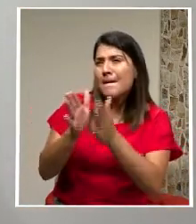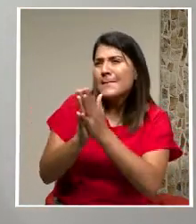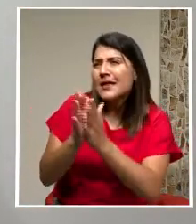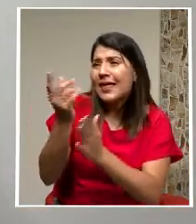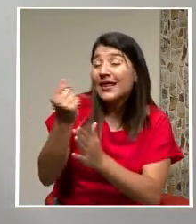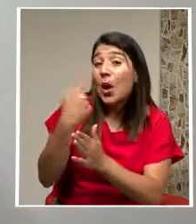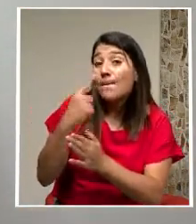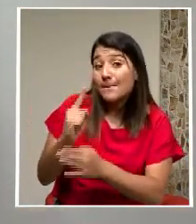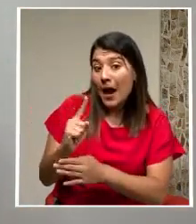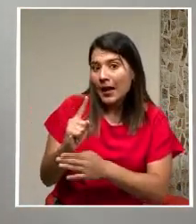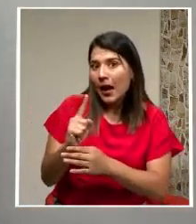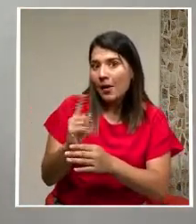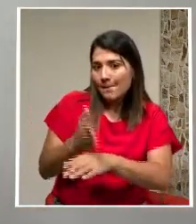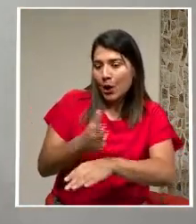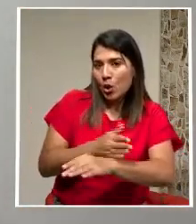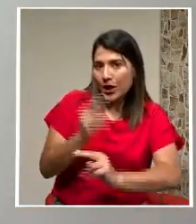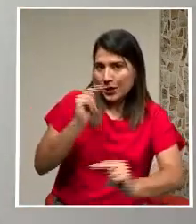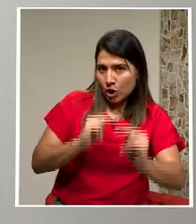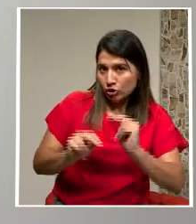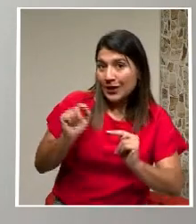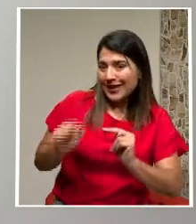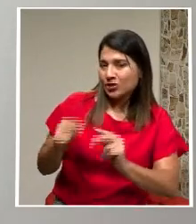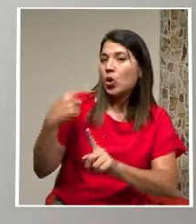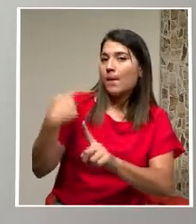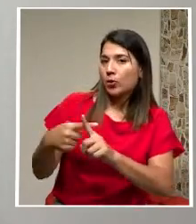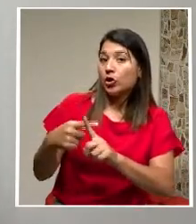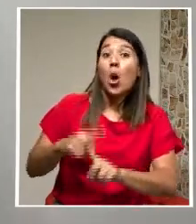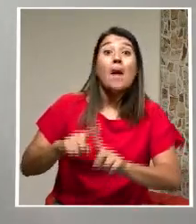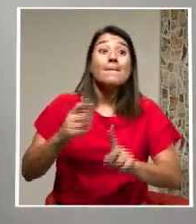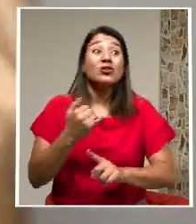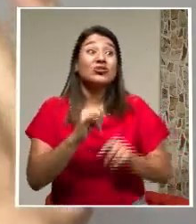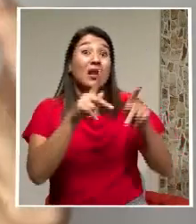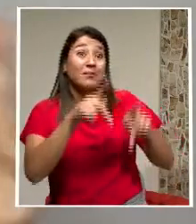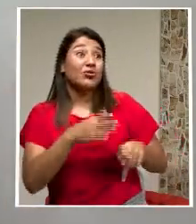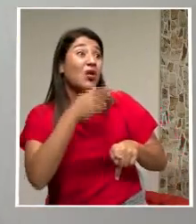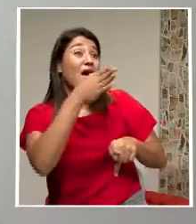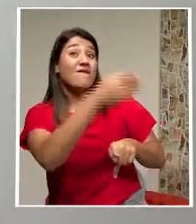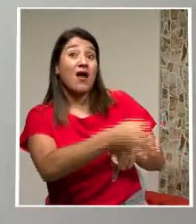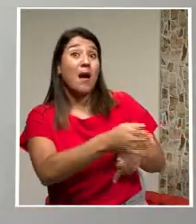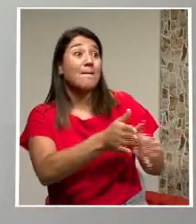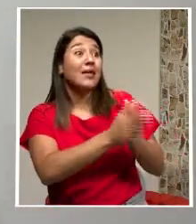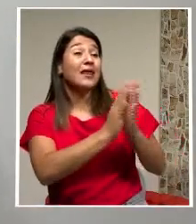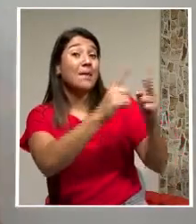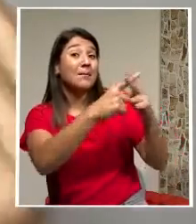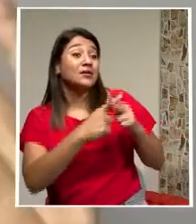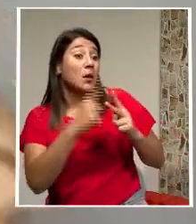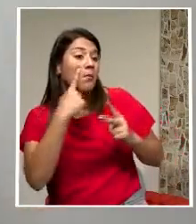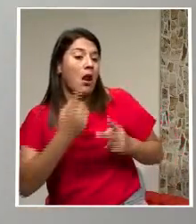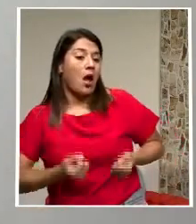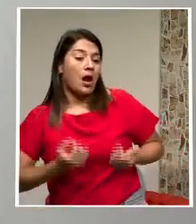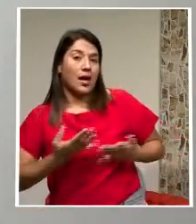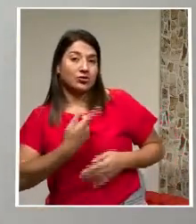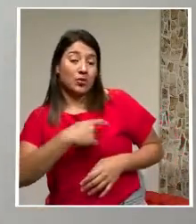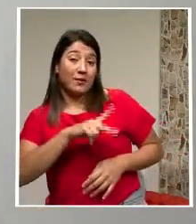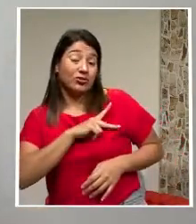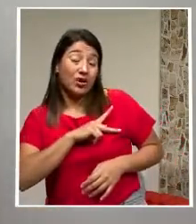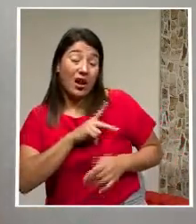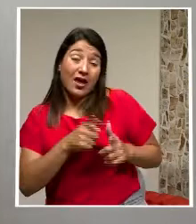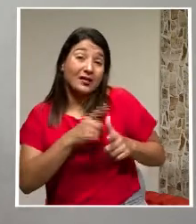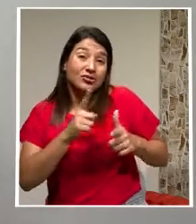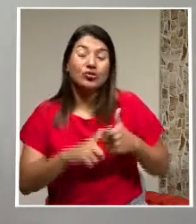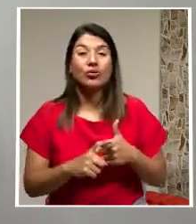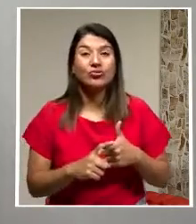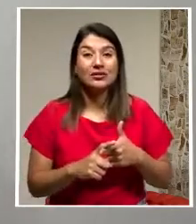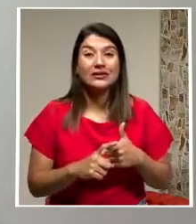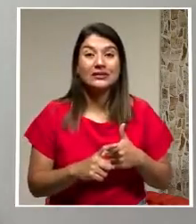parte Positiva Pero Si están Llegando A pedir Estos Créditos Solamente Para Consumo Personal Pues Estamos Simplemente